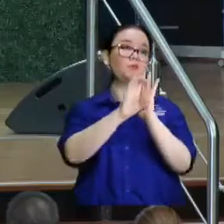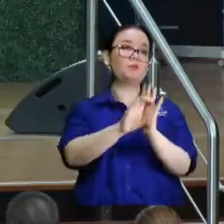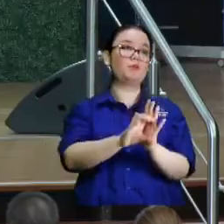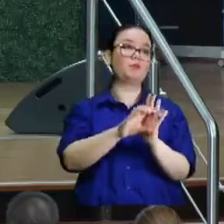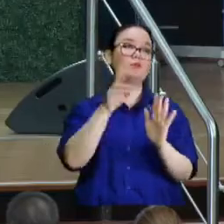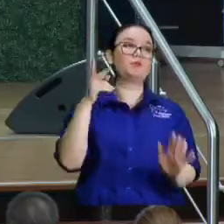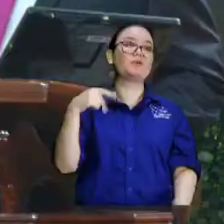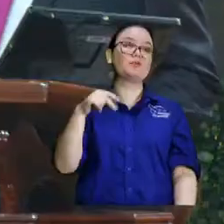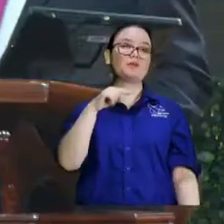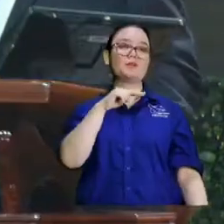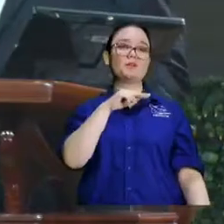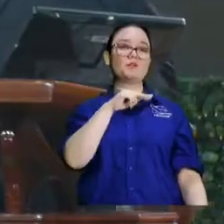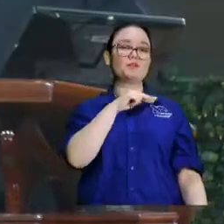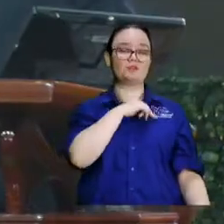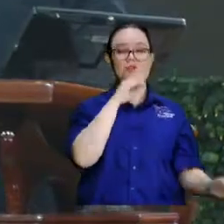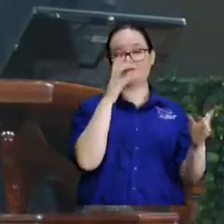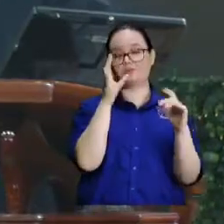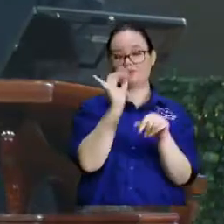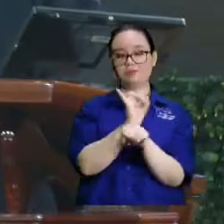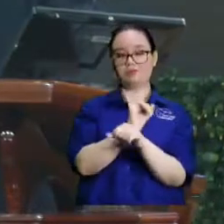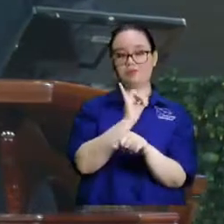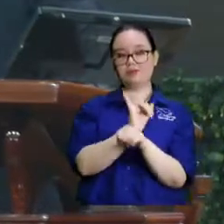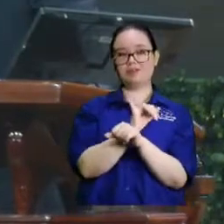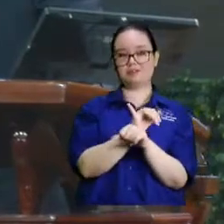nosotros estamos en las redes sociales y en Facebook